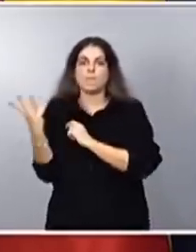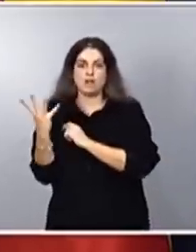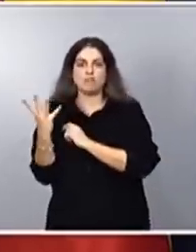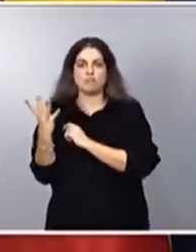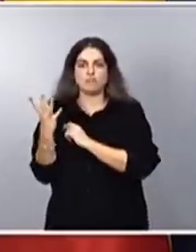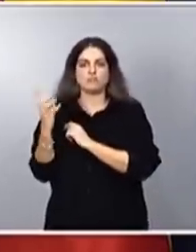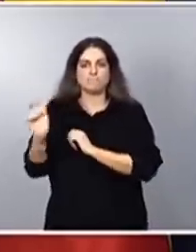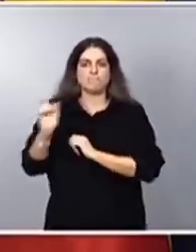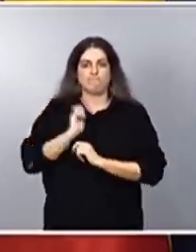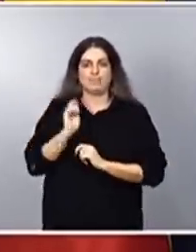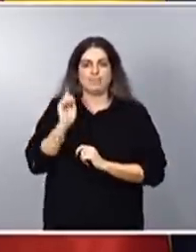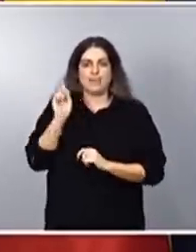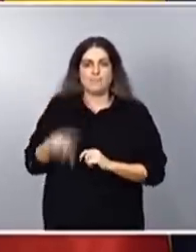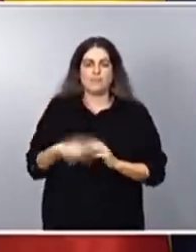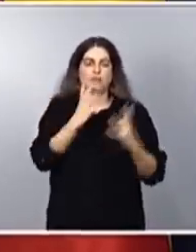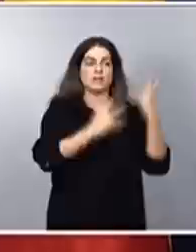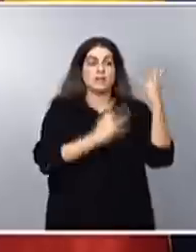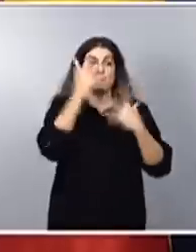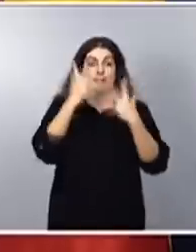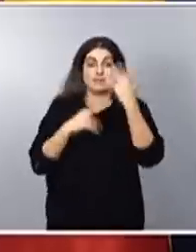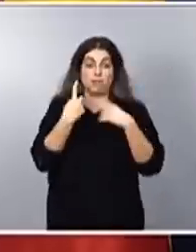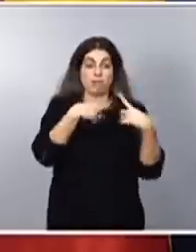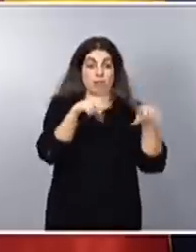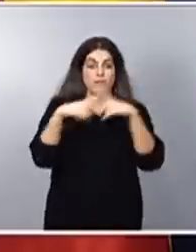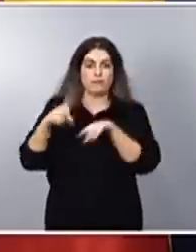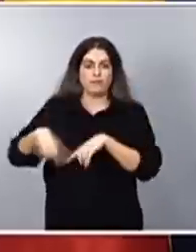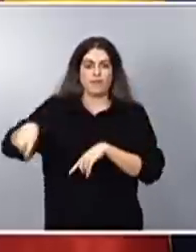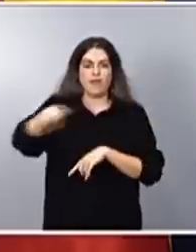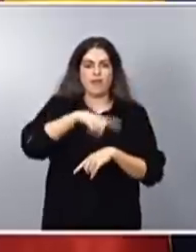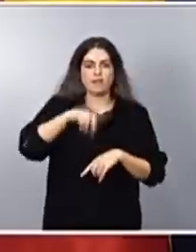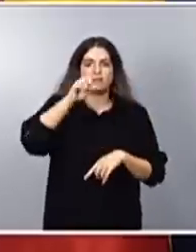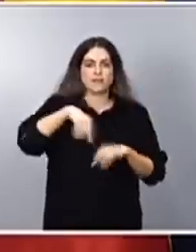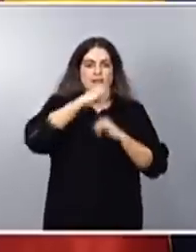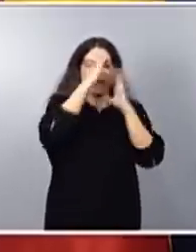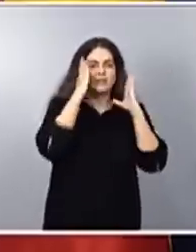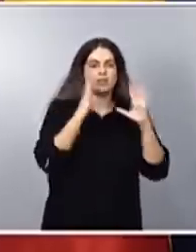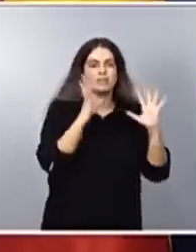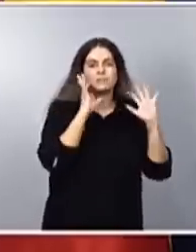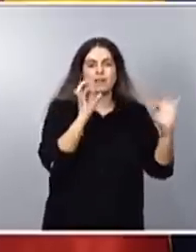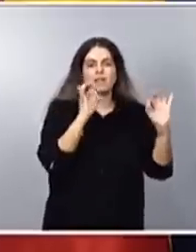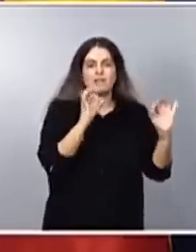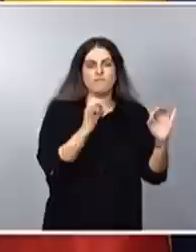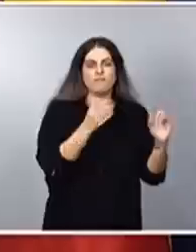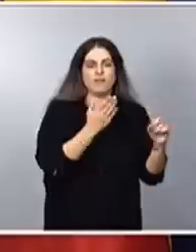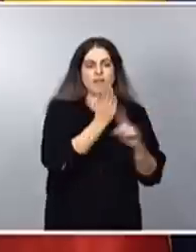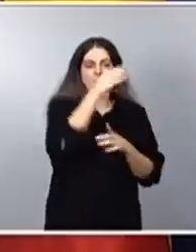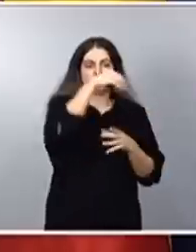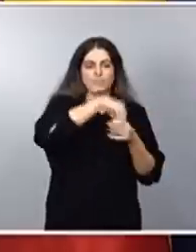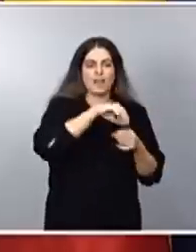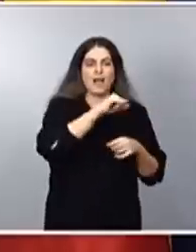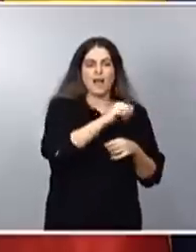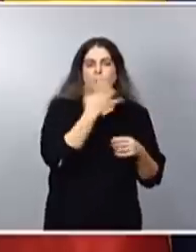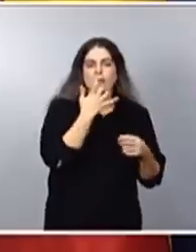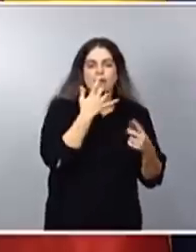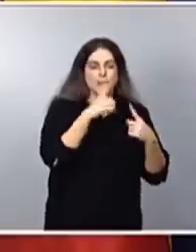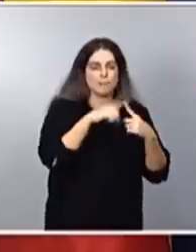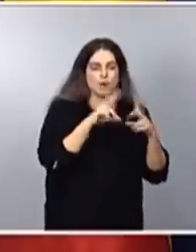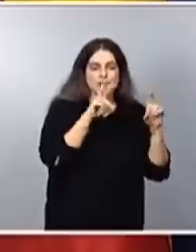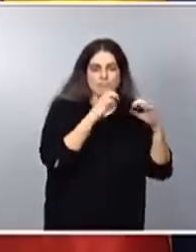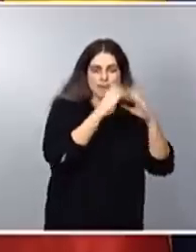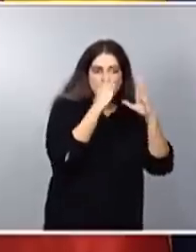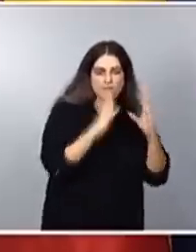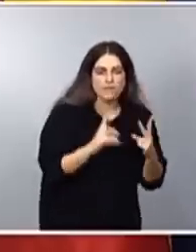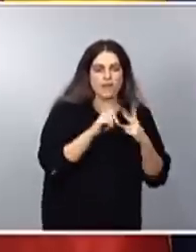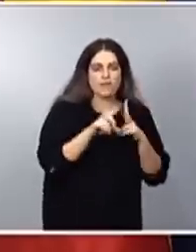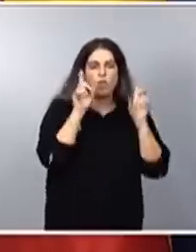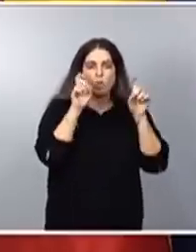administraciones van a tener que desplegar una atención específica o prioritaria en materias como la vivienda, la educación infantil o las políticas